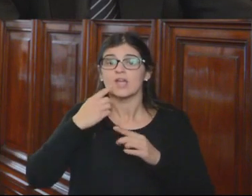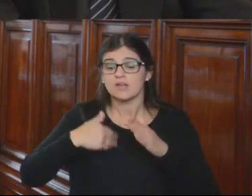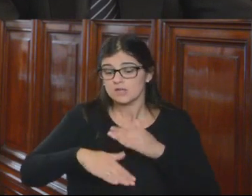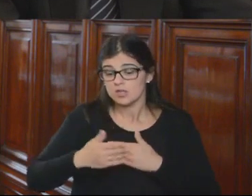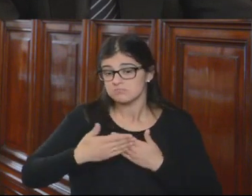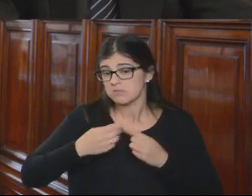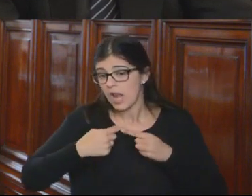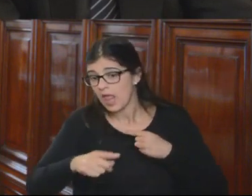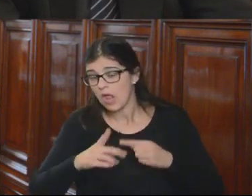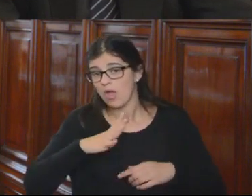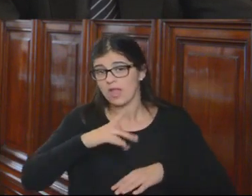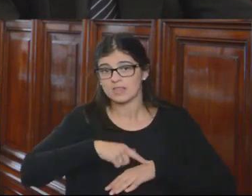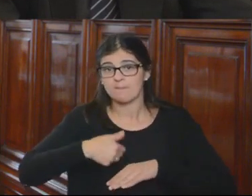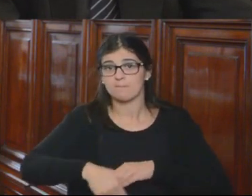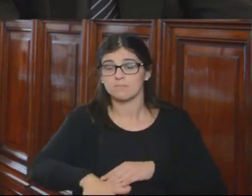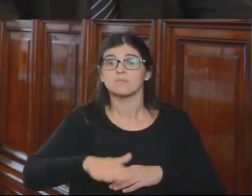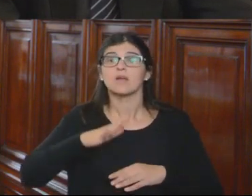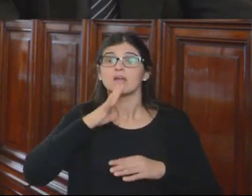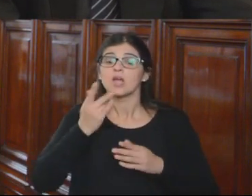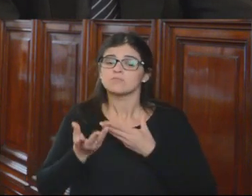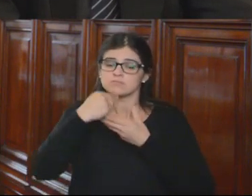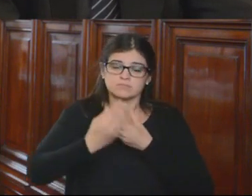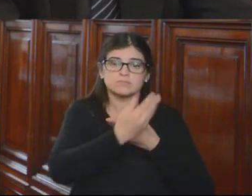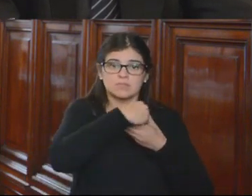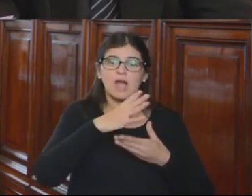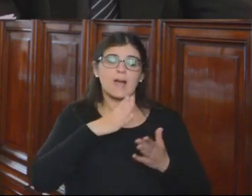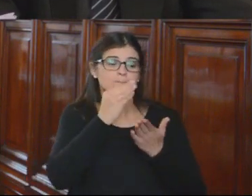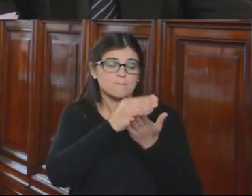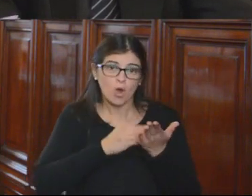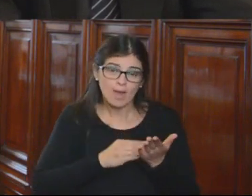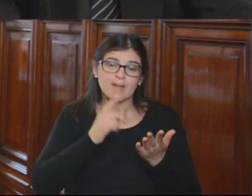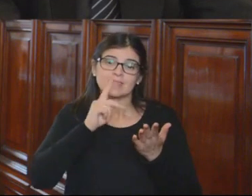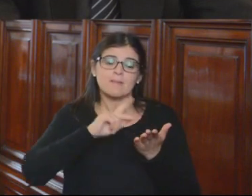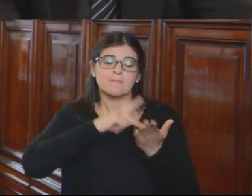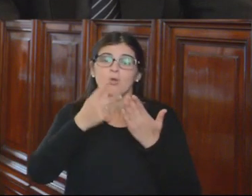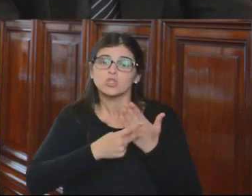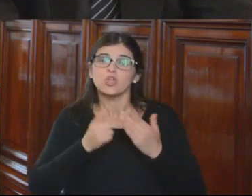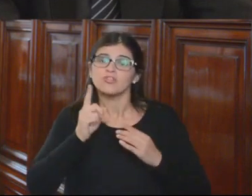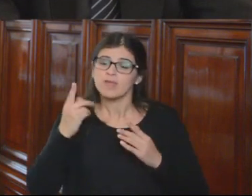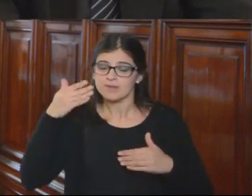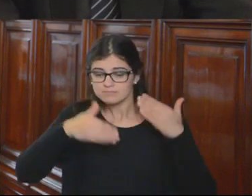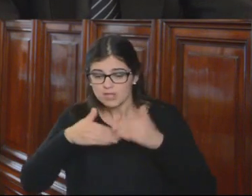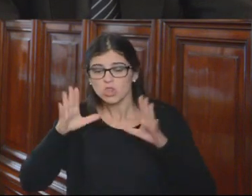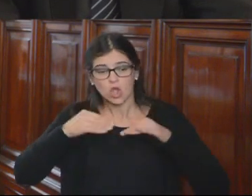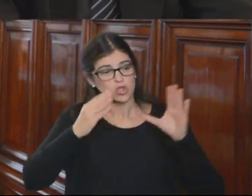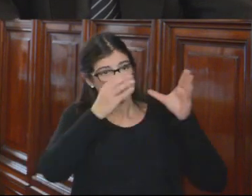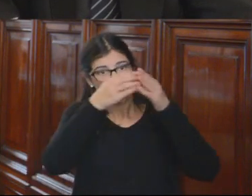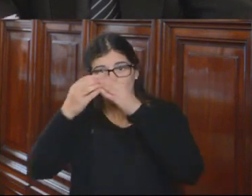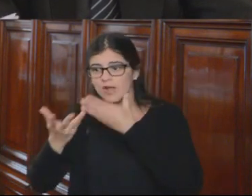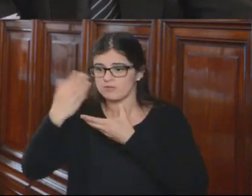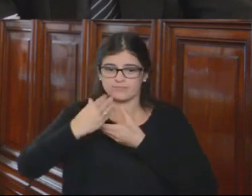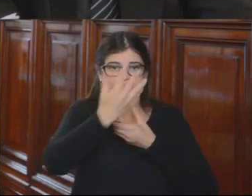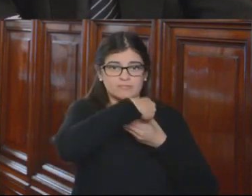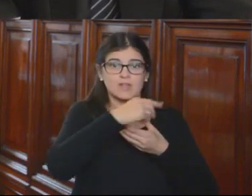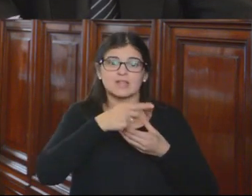mediano y largo plazo, que involucran un conjunto de programas y proyectos en los cuales deben participar todos los órganos del Estado en el